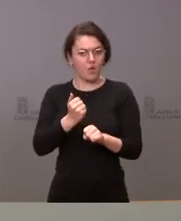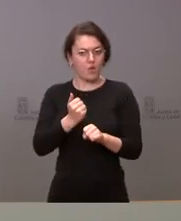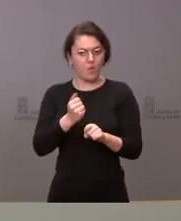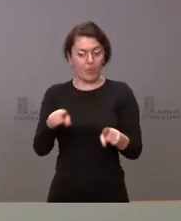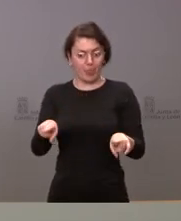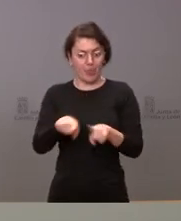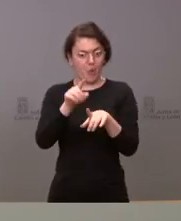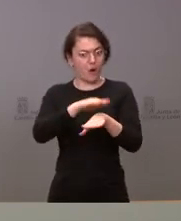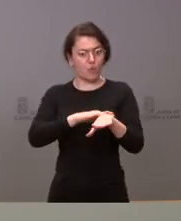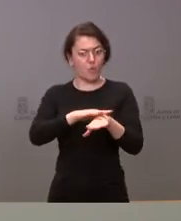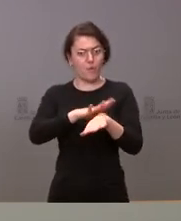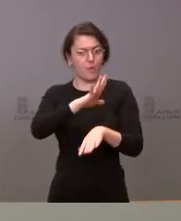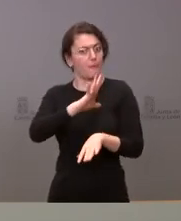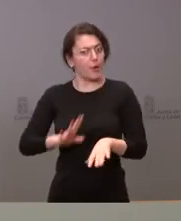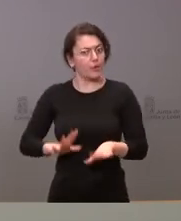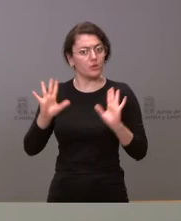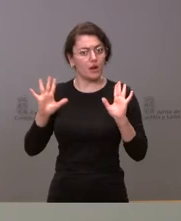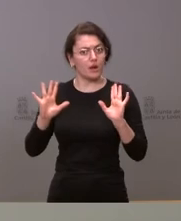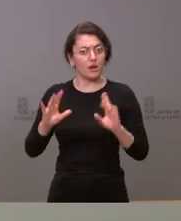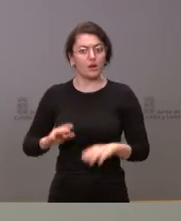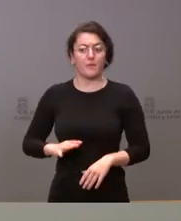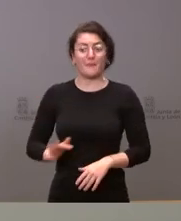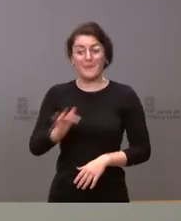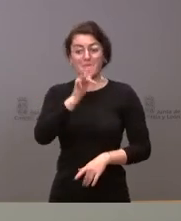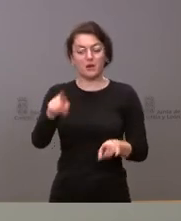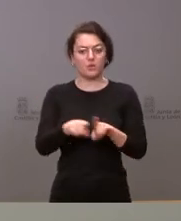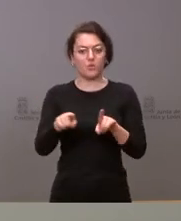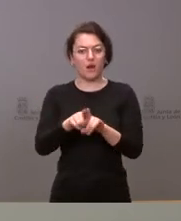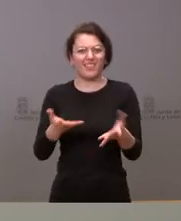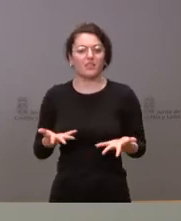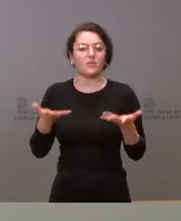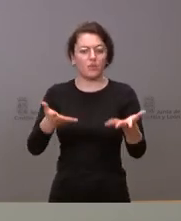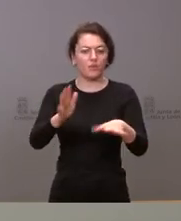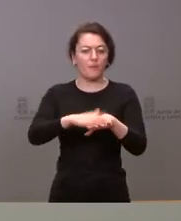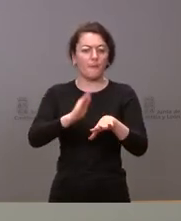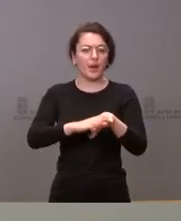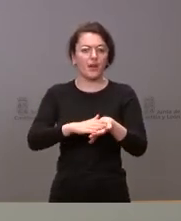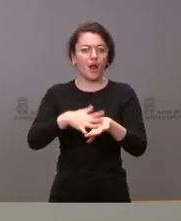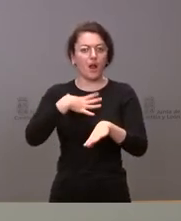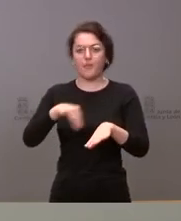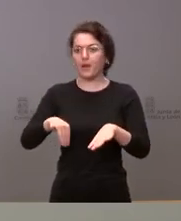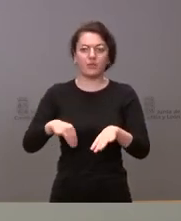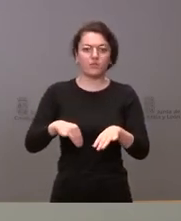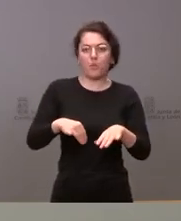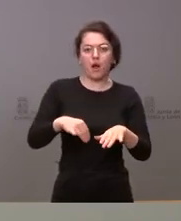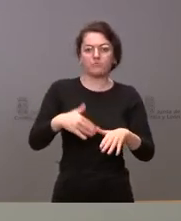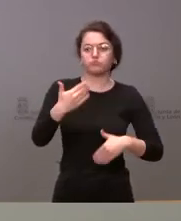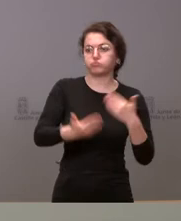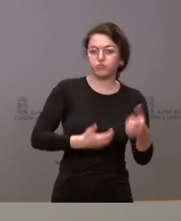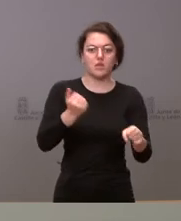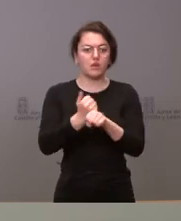y segundo pues estar dispuestos a desarrollar toda esta actividad y estas tareas que les hemos descrito